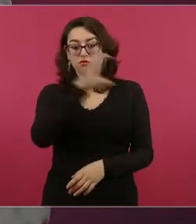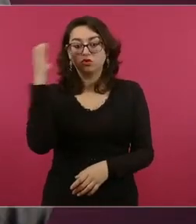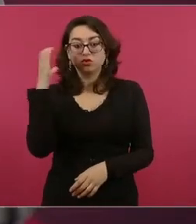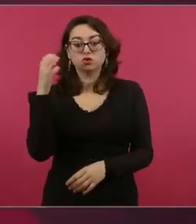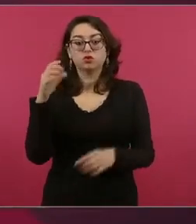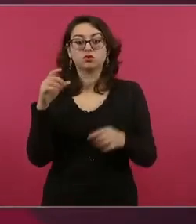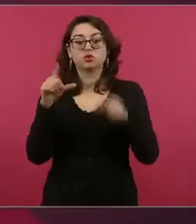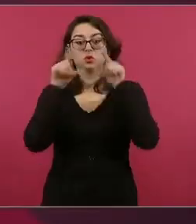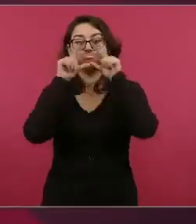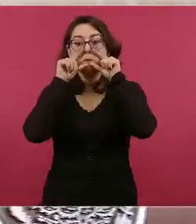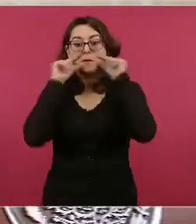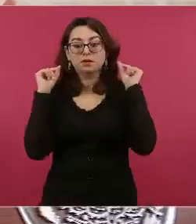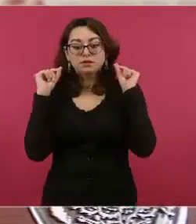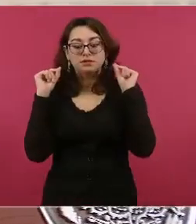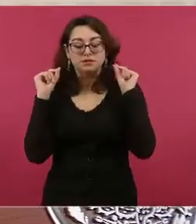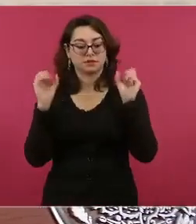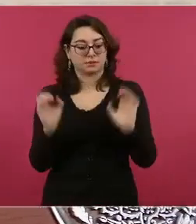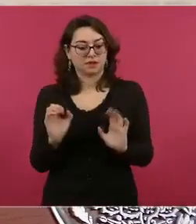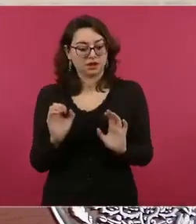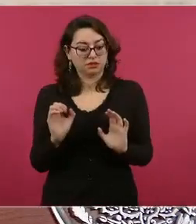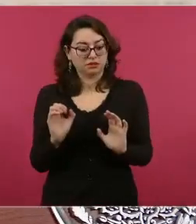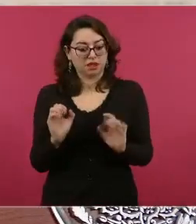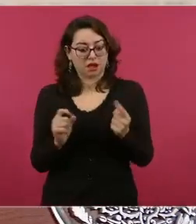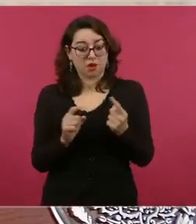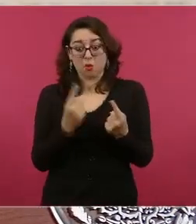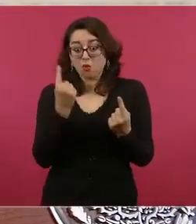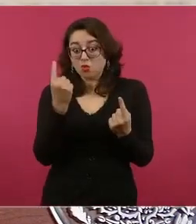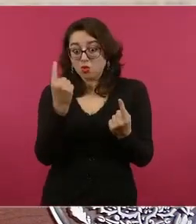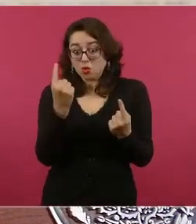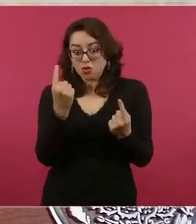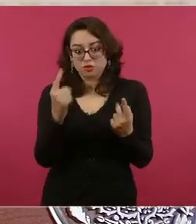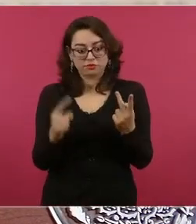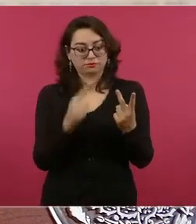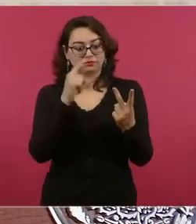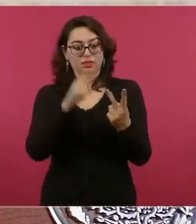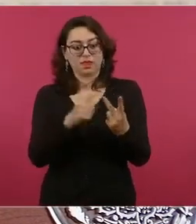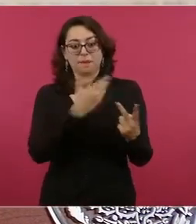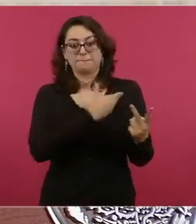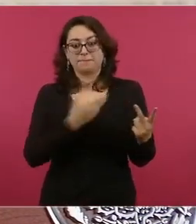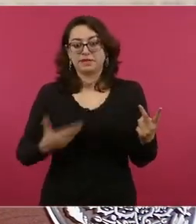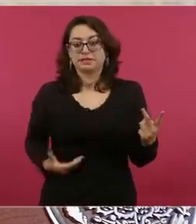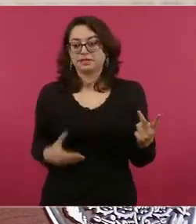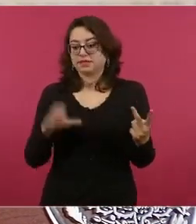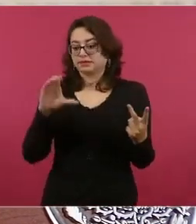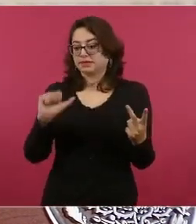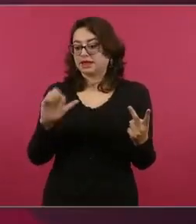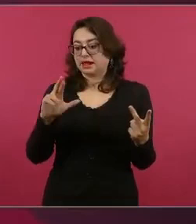casi nada del presidente Cárdenas.